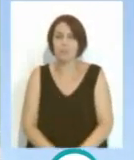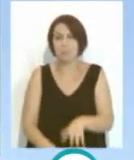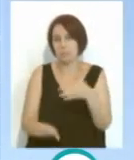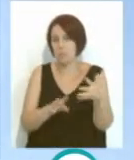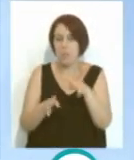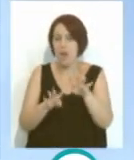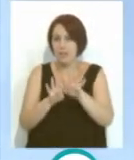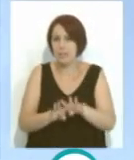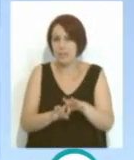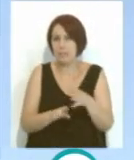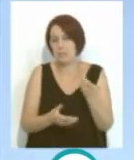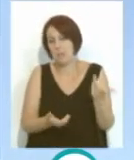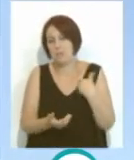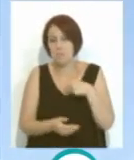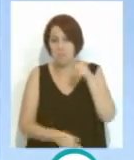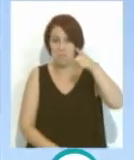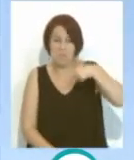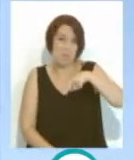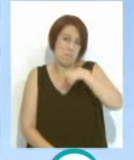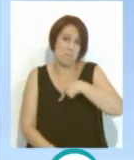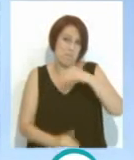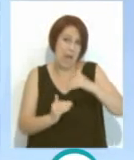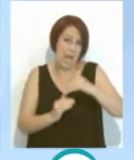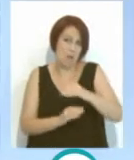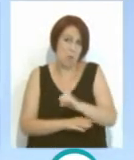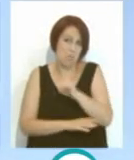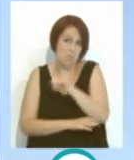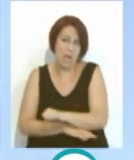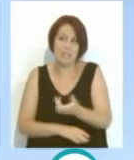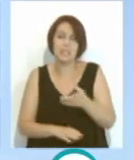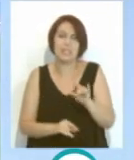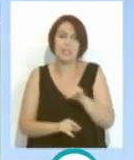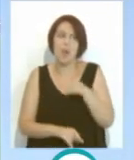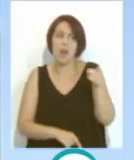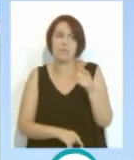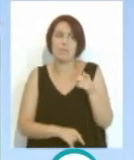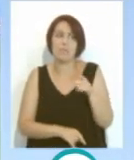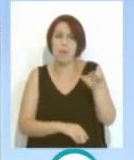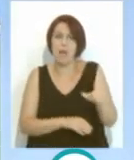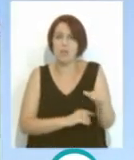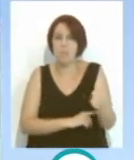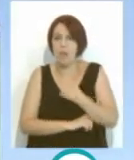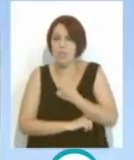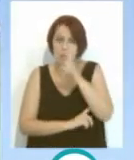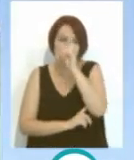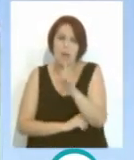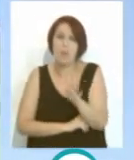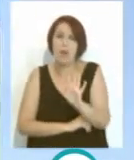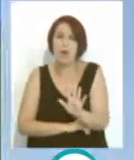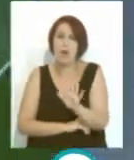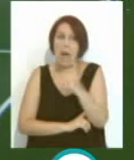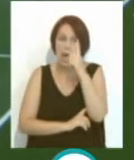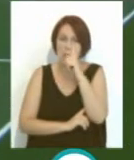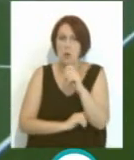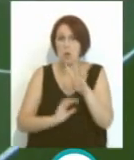o menos Isaac, bueno, es mucho más chico que ustedes, pero... Él es más pequeño, él no sé exactamente, pero tiene que ser del